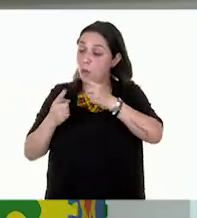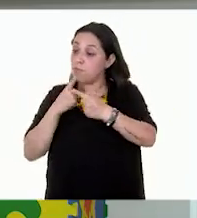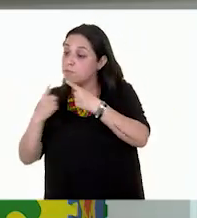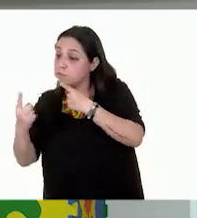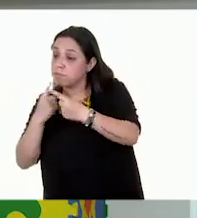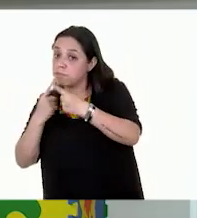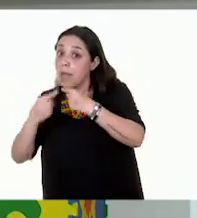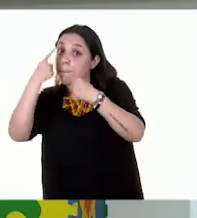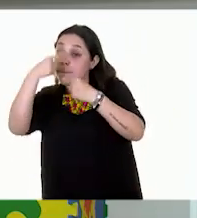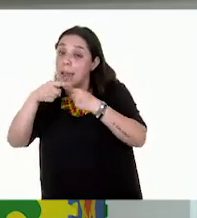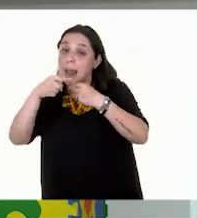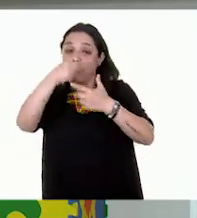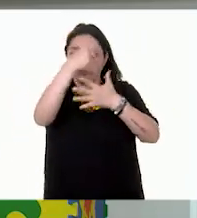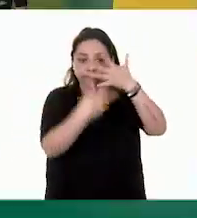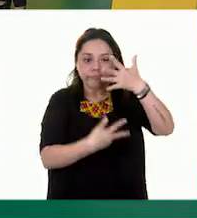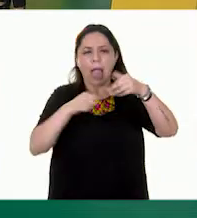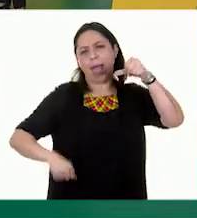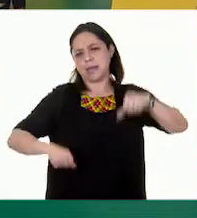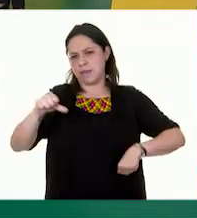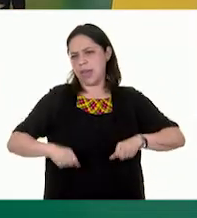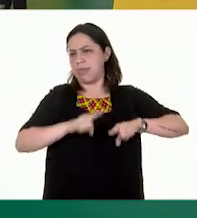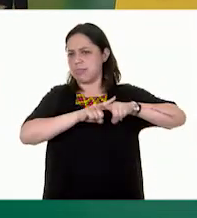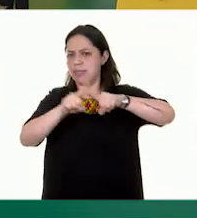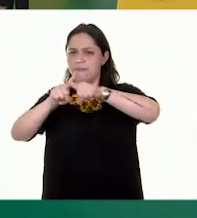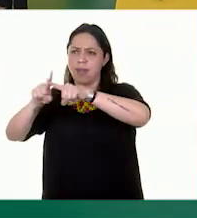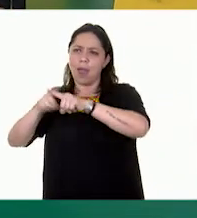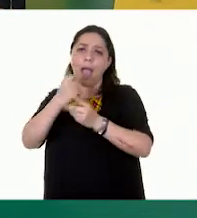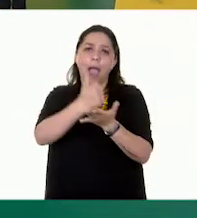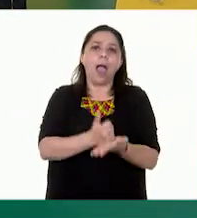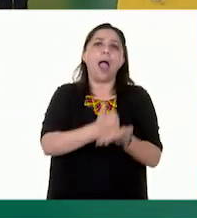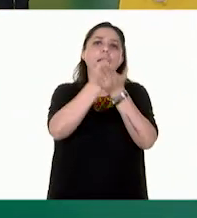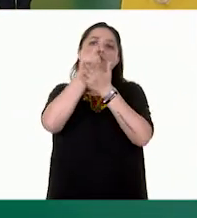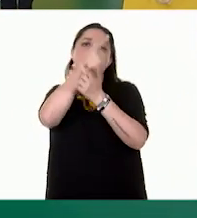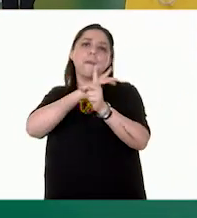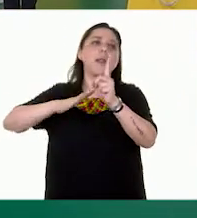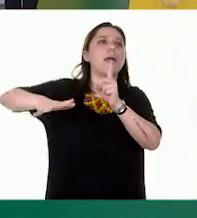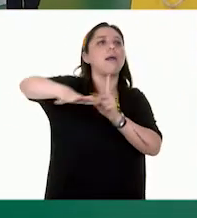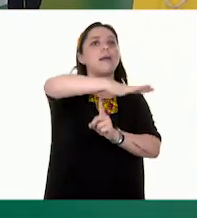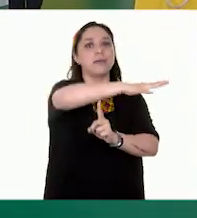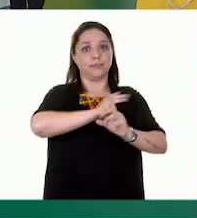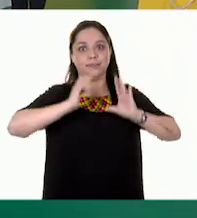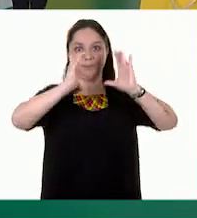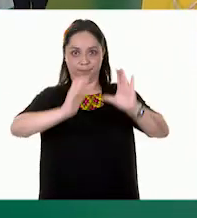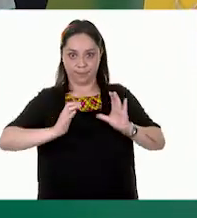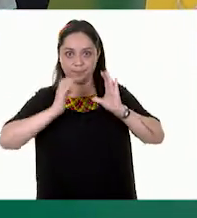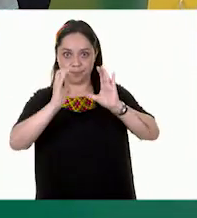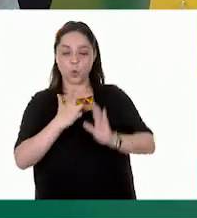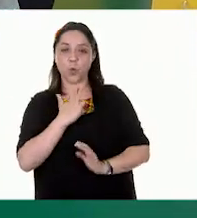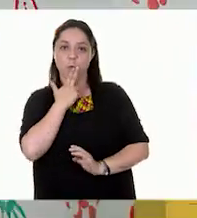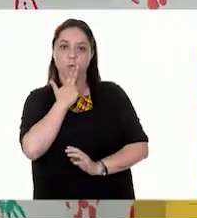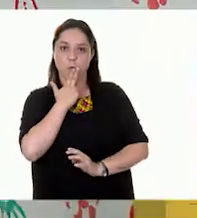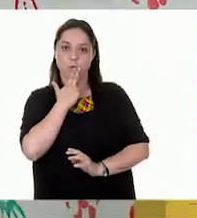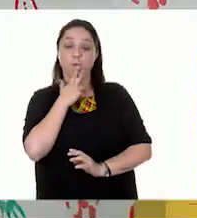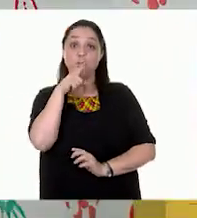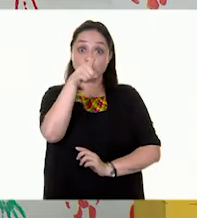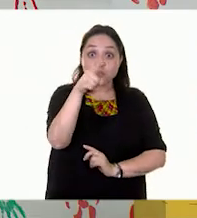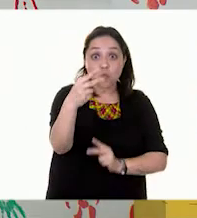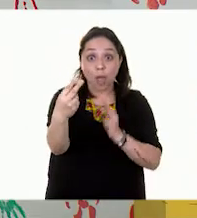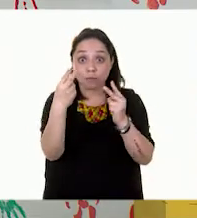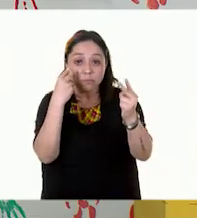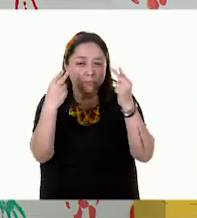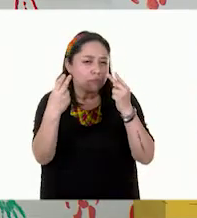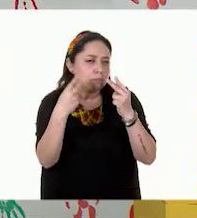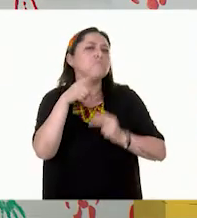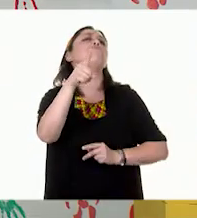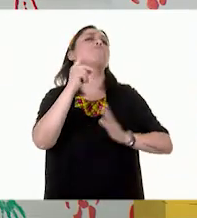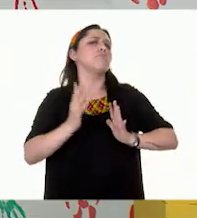actividades para el cuidado y preservación del ambiente. Así es, Erick, muy bien. Y tú, tú que nos estás viendo, ¿cómo